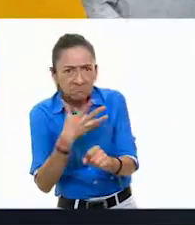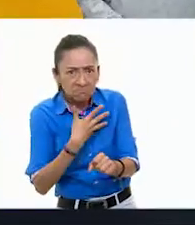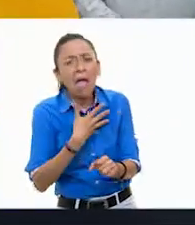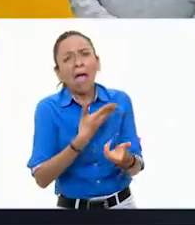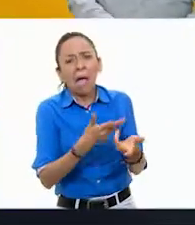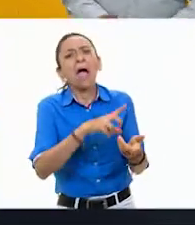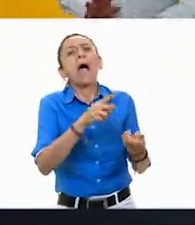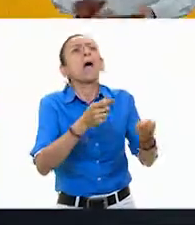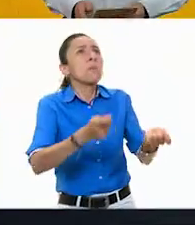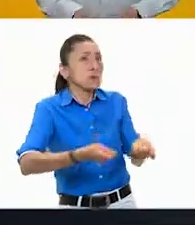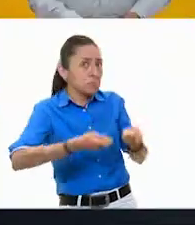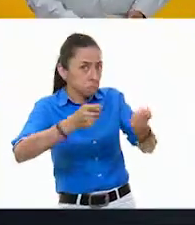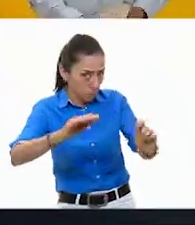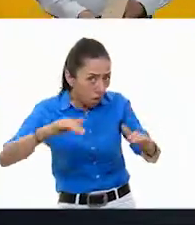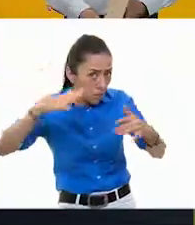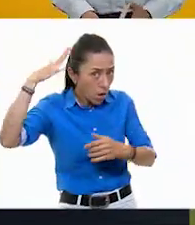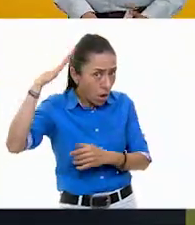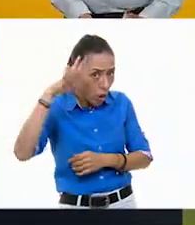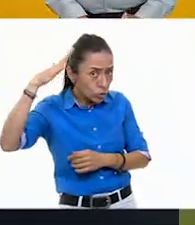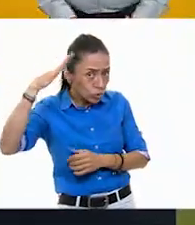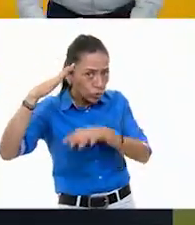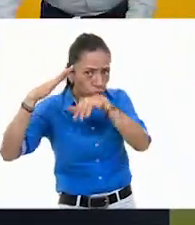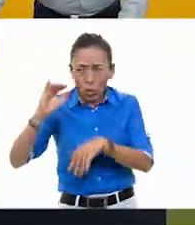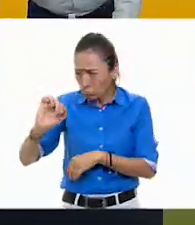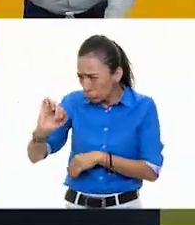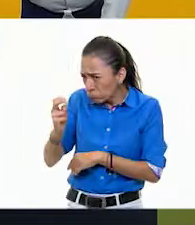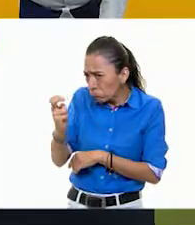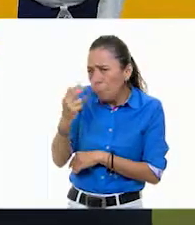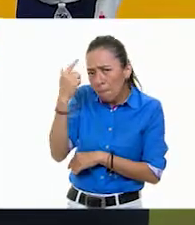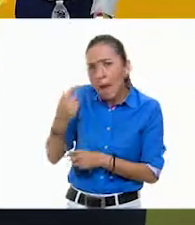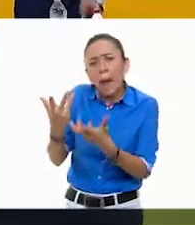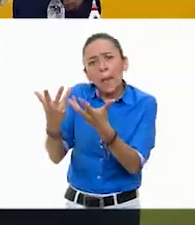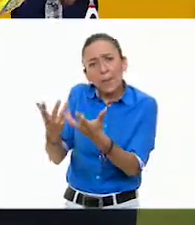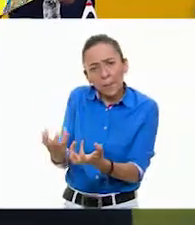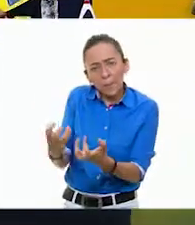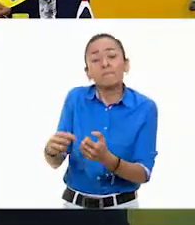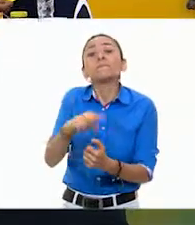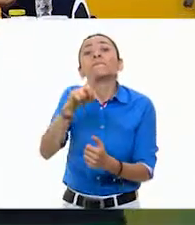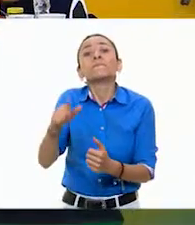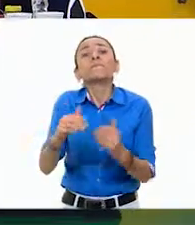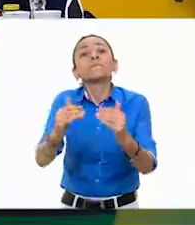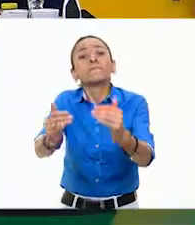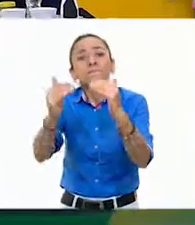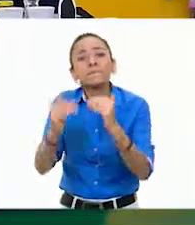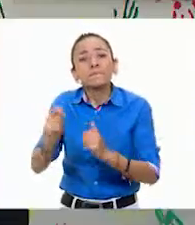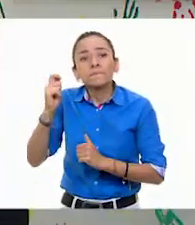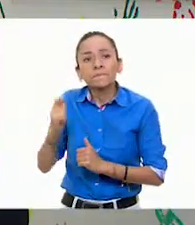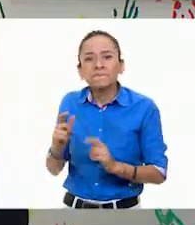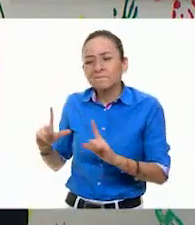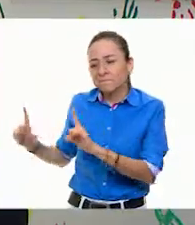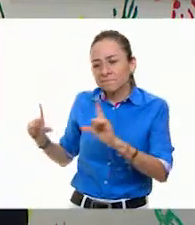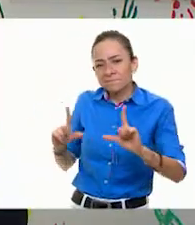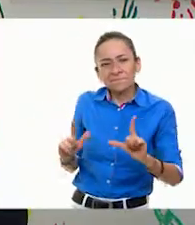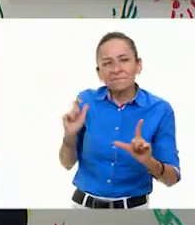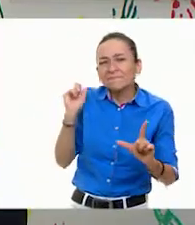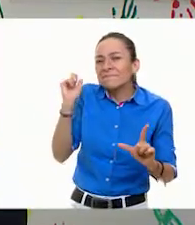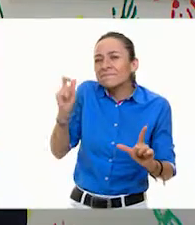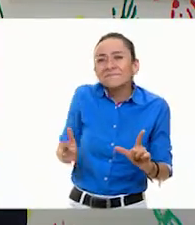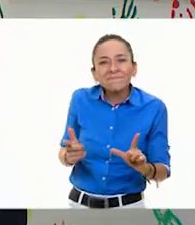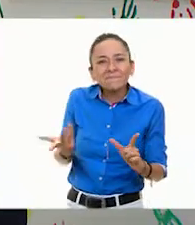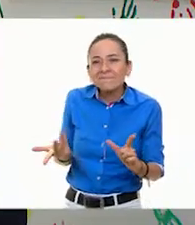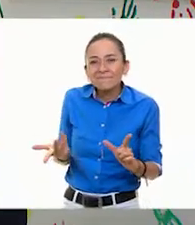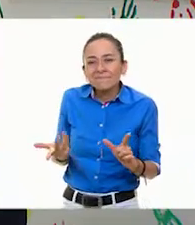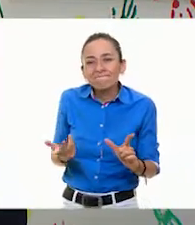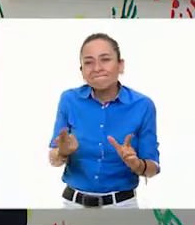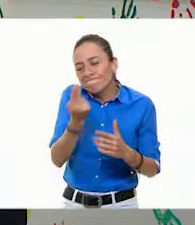es, y dejen secar. Muy bien. El siguiente paso, pues, es tener un diseño, un diseño que pueda